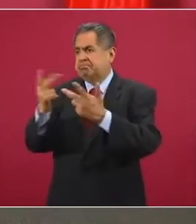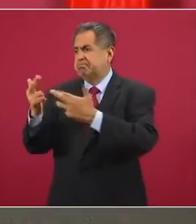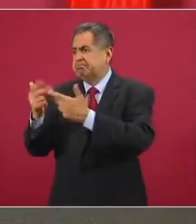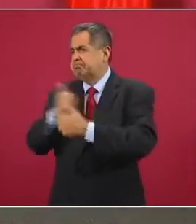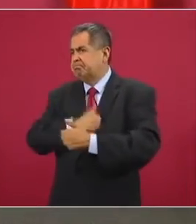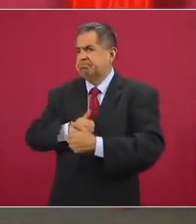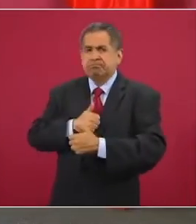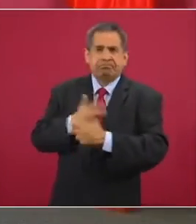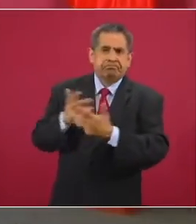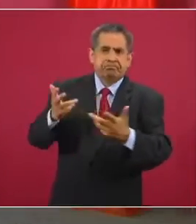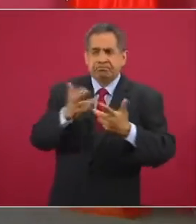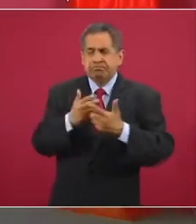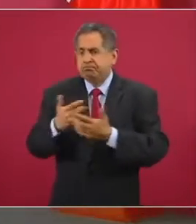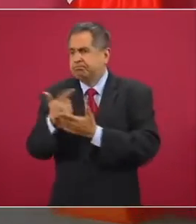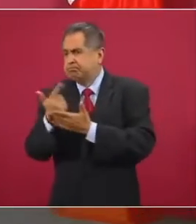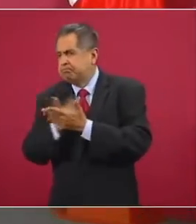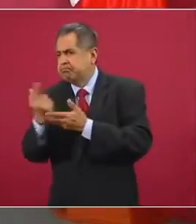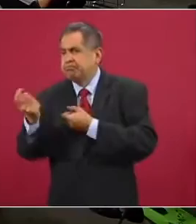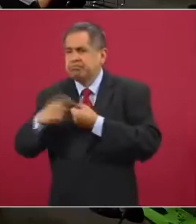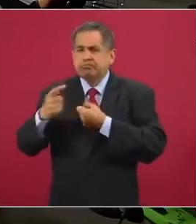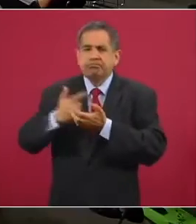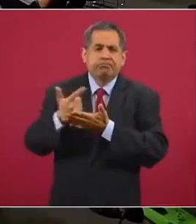dañadas. Y sigue el censo.